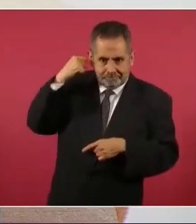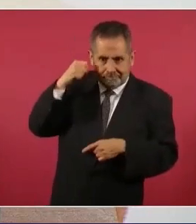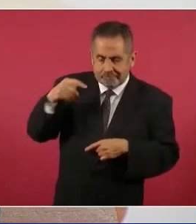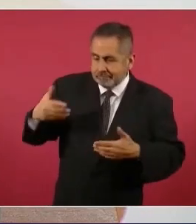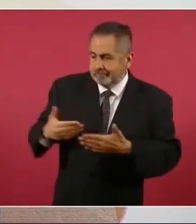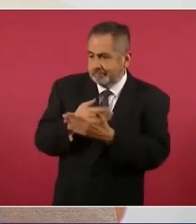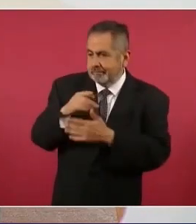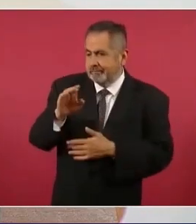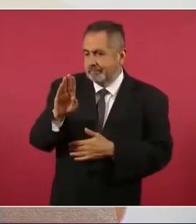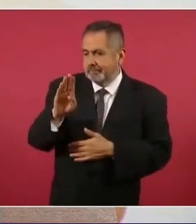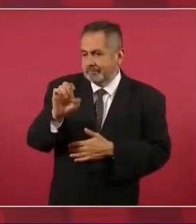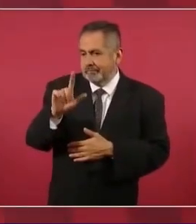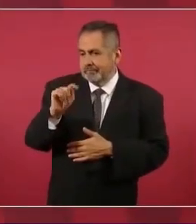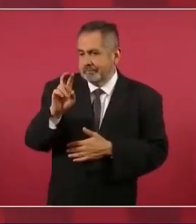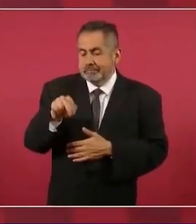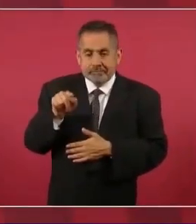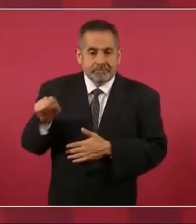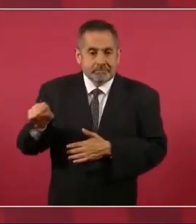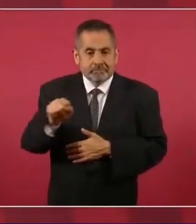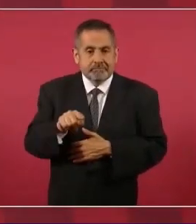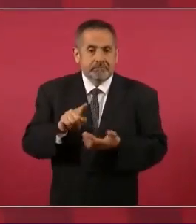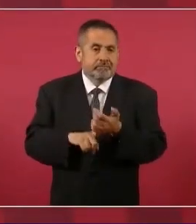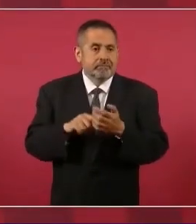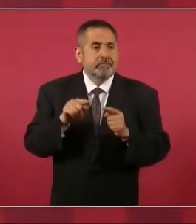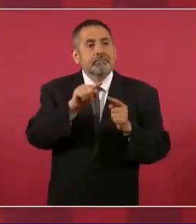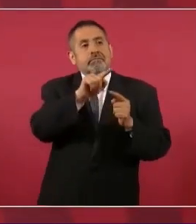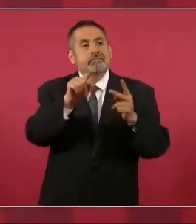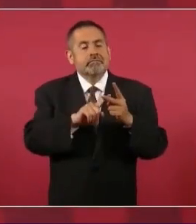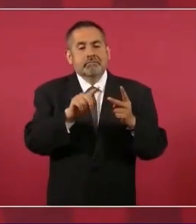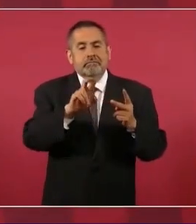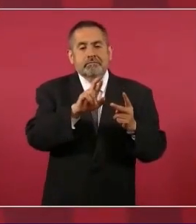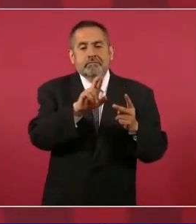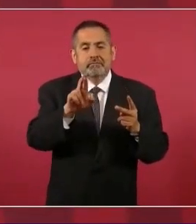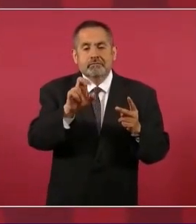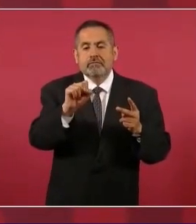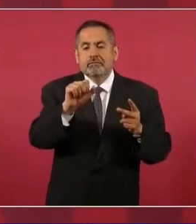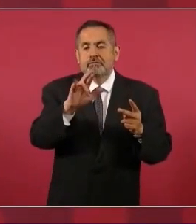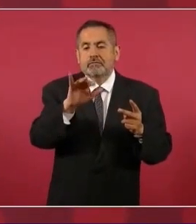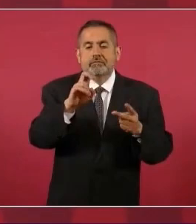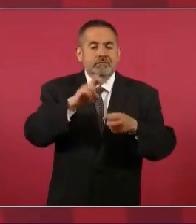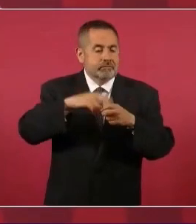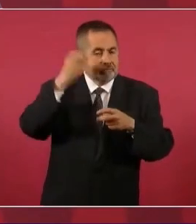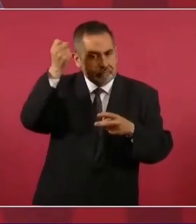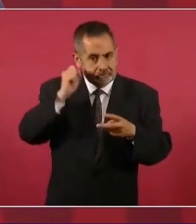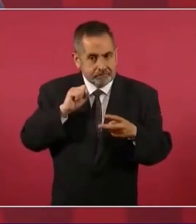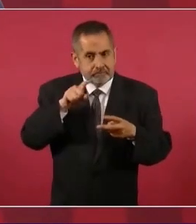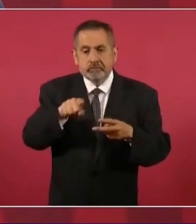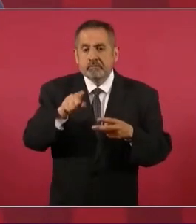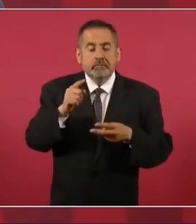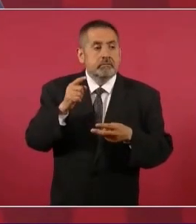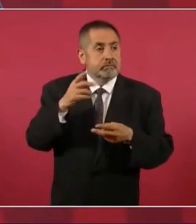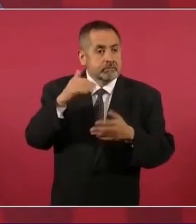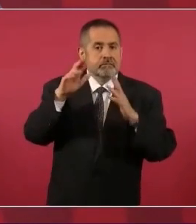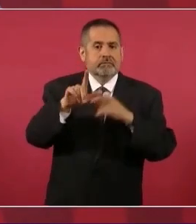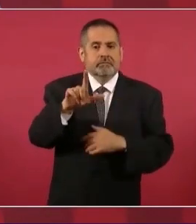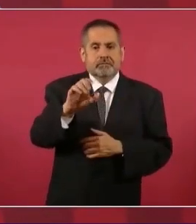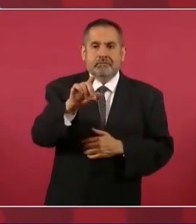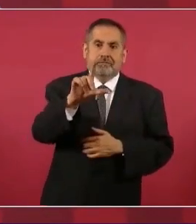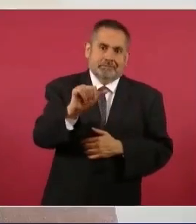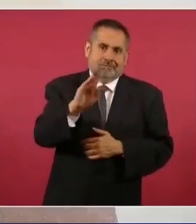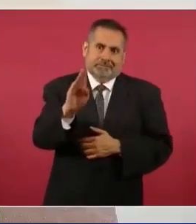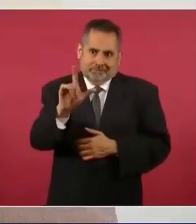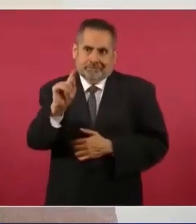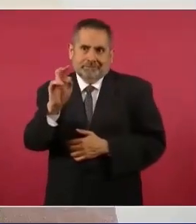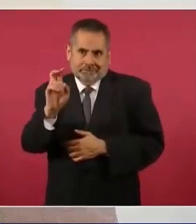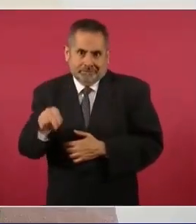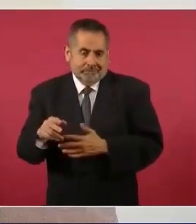bueno, del Rosario, de Sinaloa, de ahí era Lola, y